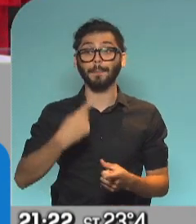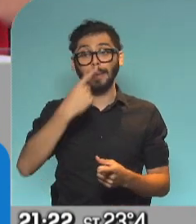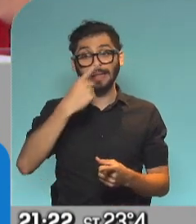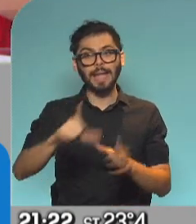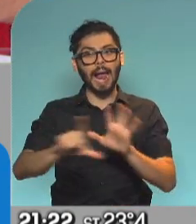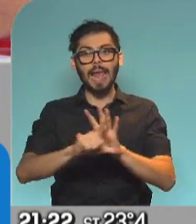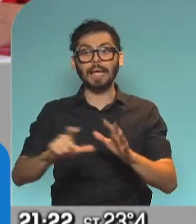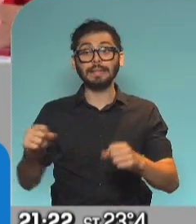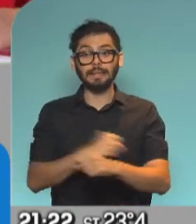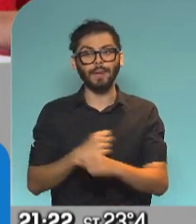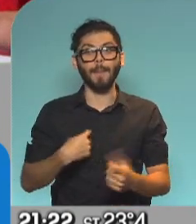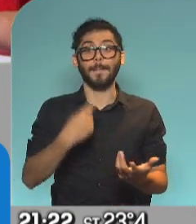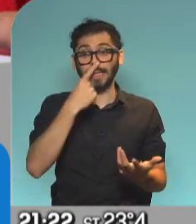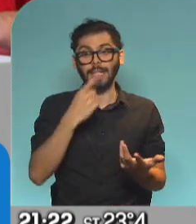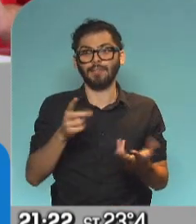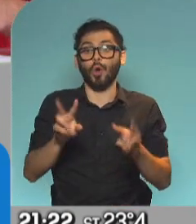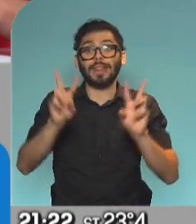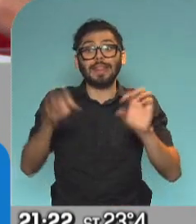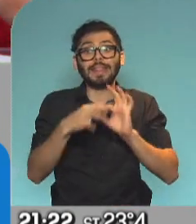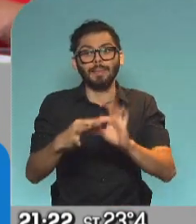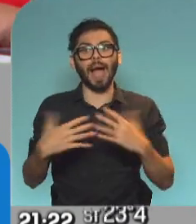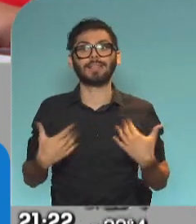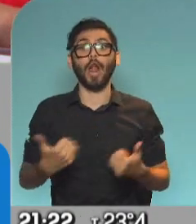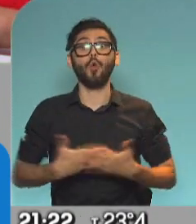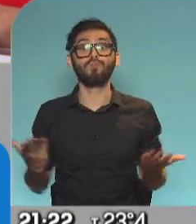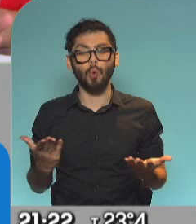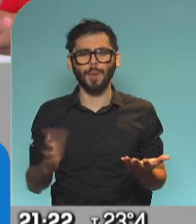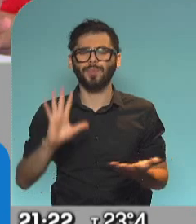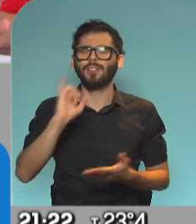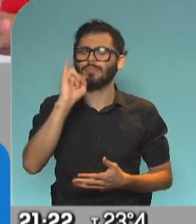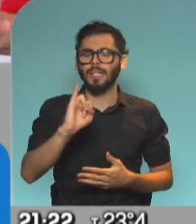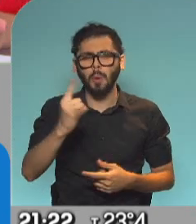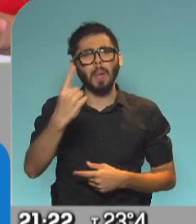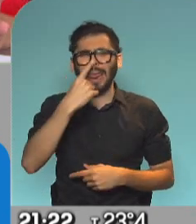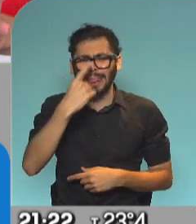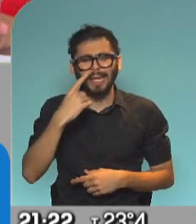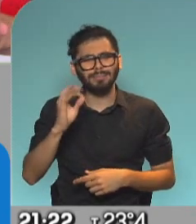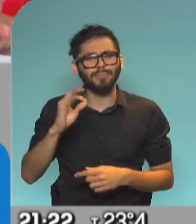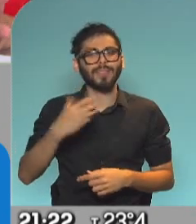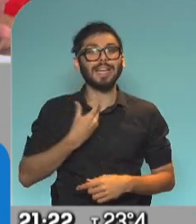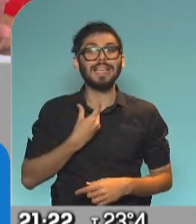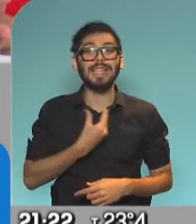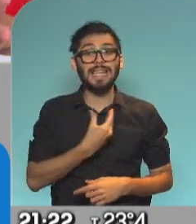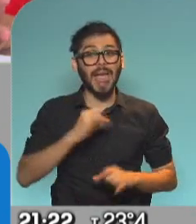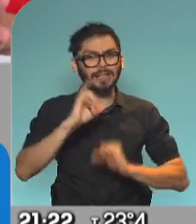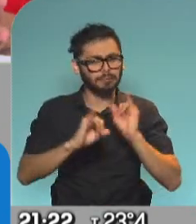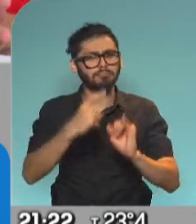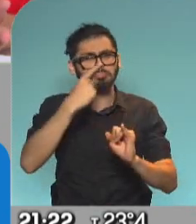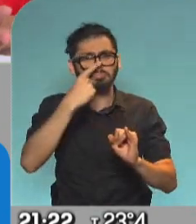esta ley salga porque es un tema de salud pública. Bueno, las exposiciones. Interesante lo que marcaba de Ginés González García.